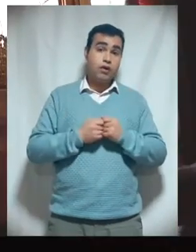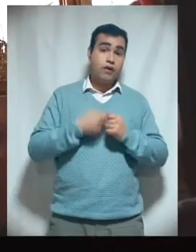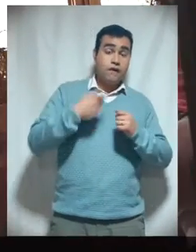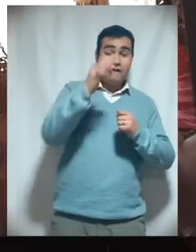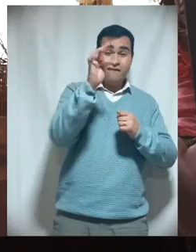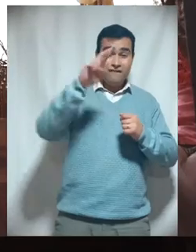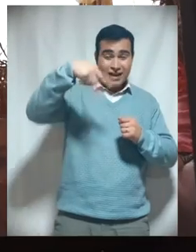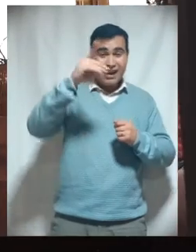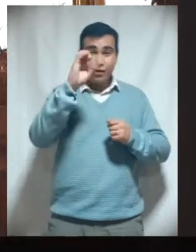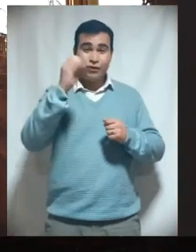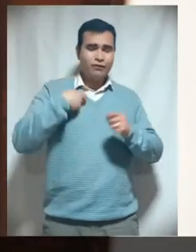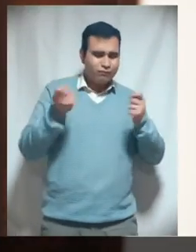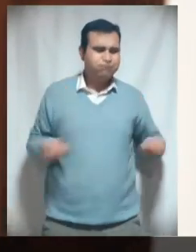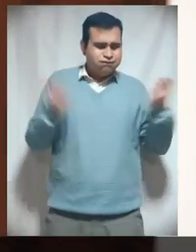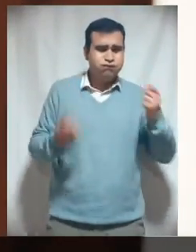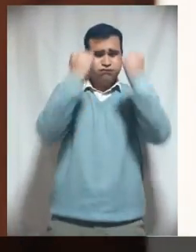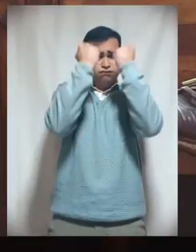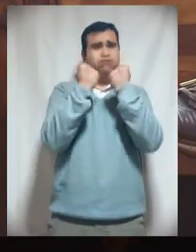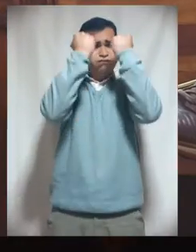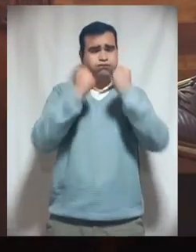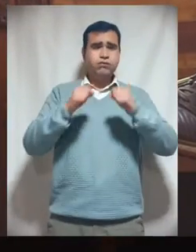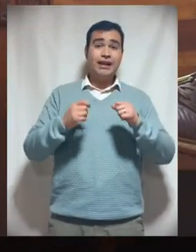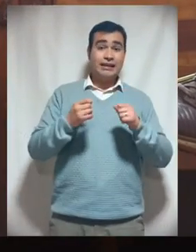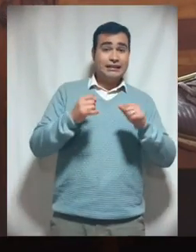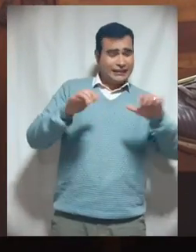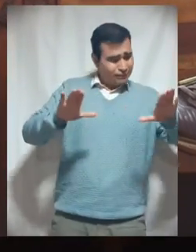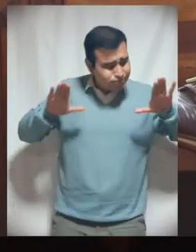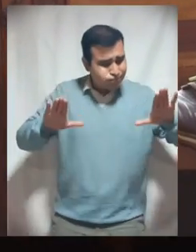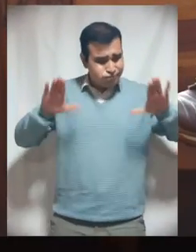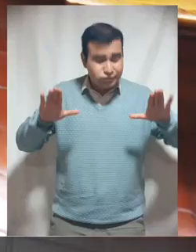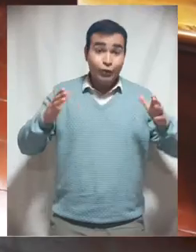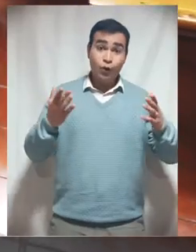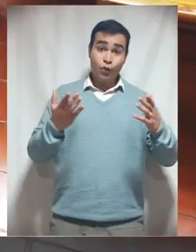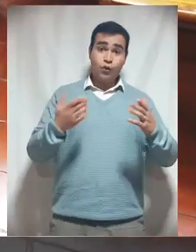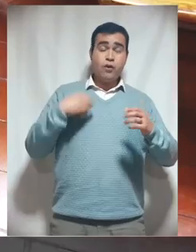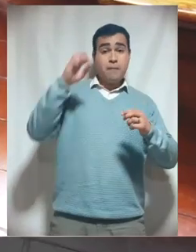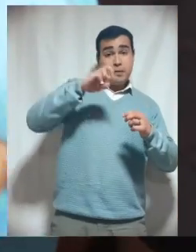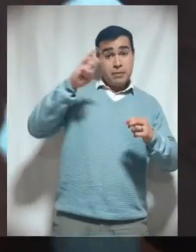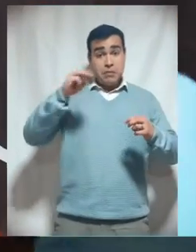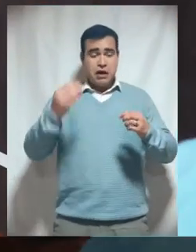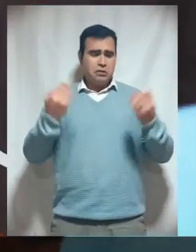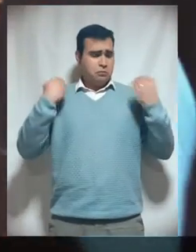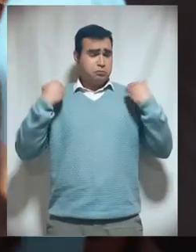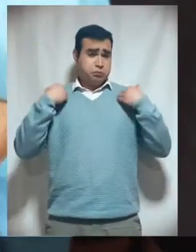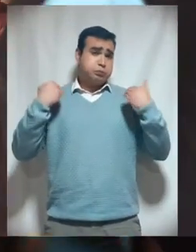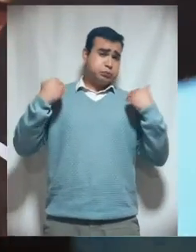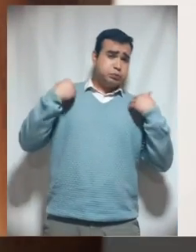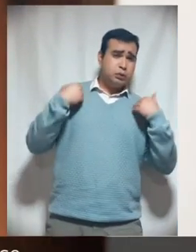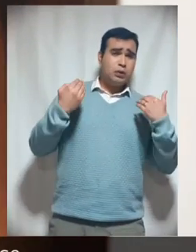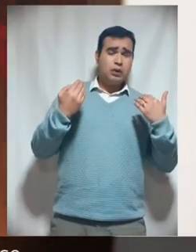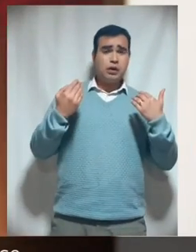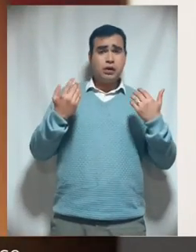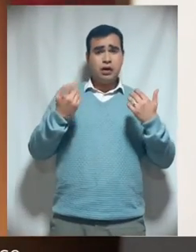salta la cuerda, hace barras y flexiones. Mi papá y mi mamá hacen deporte